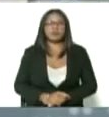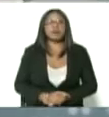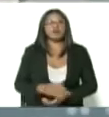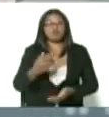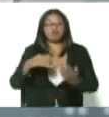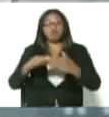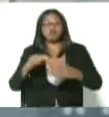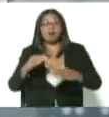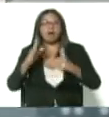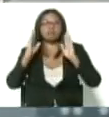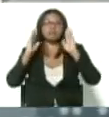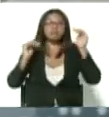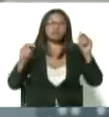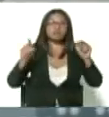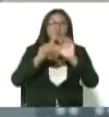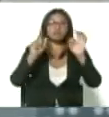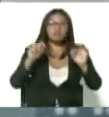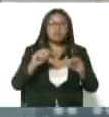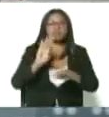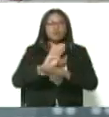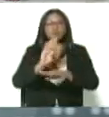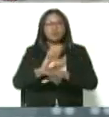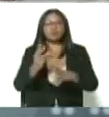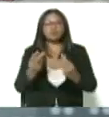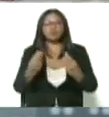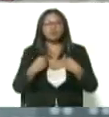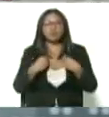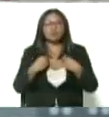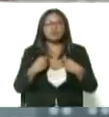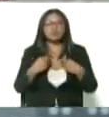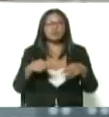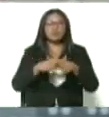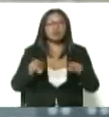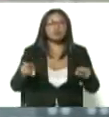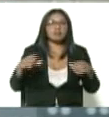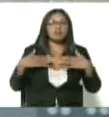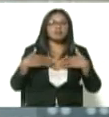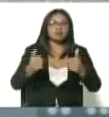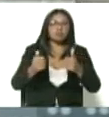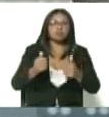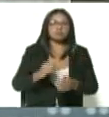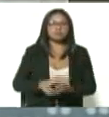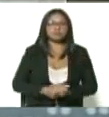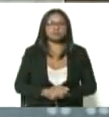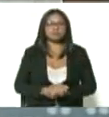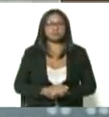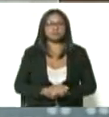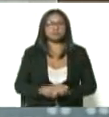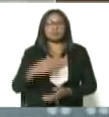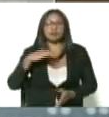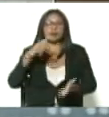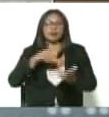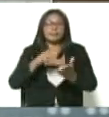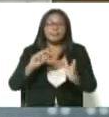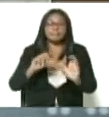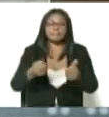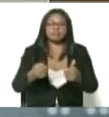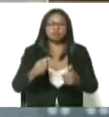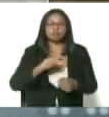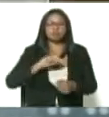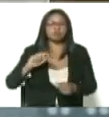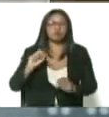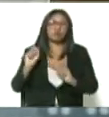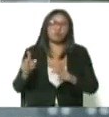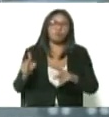Es las personas que, bueno, han estado cuidando nuestra vida, cuidando nuestra salud, y llegó el momento, llegó la hora, con esta oportunidad,